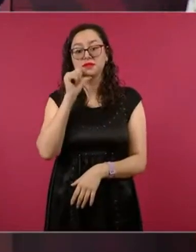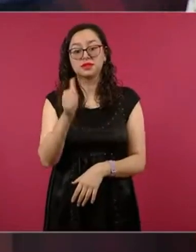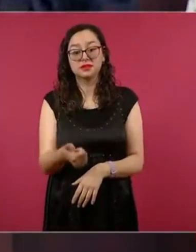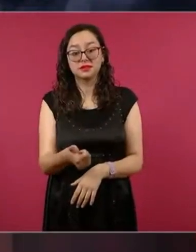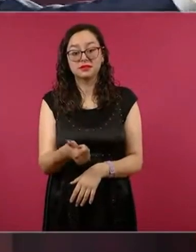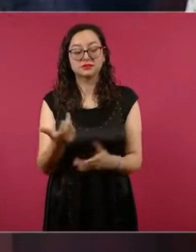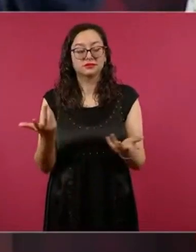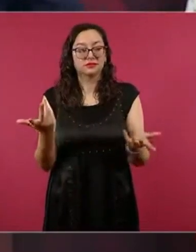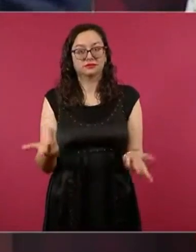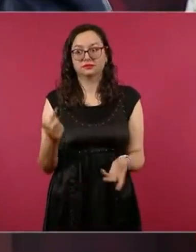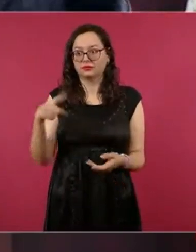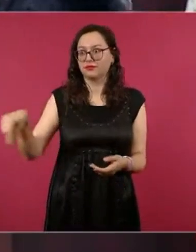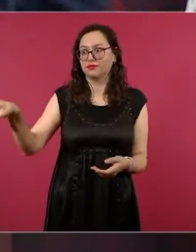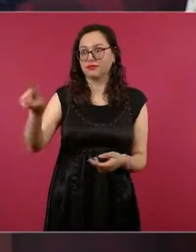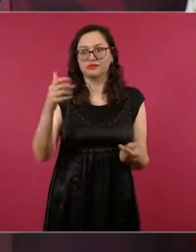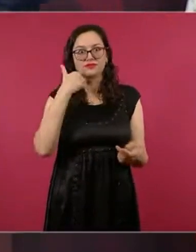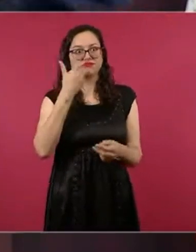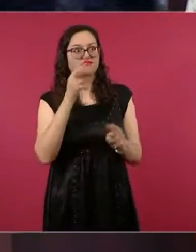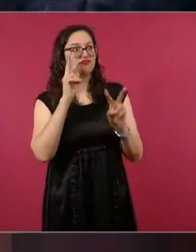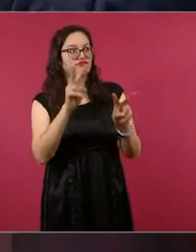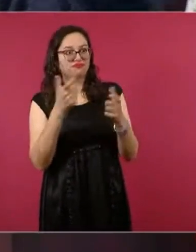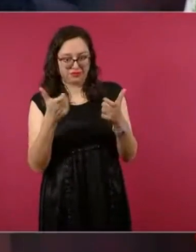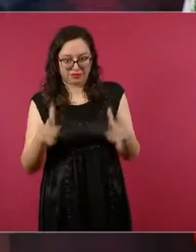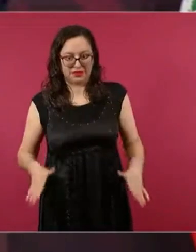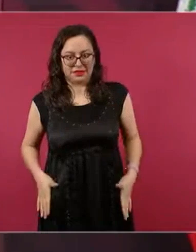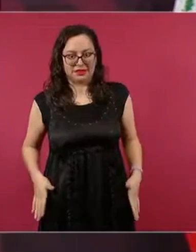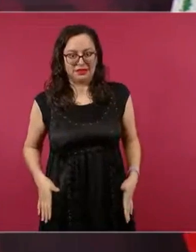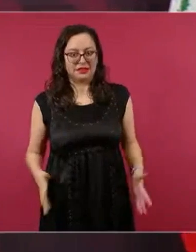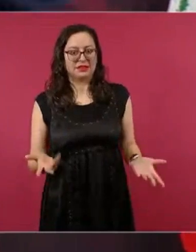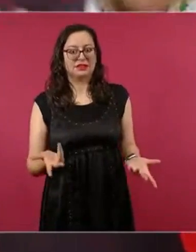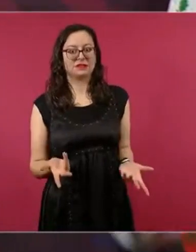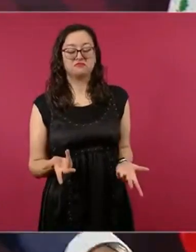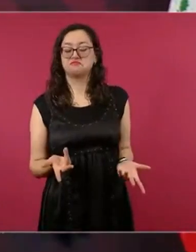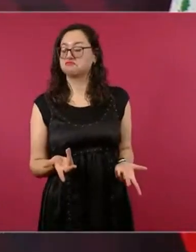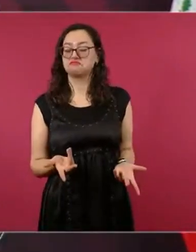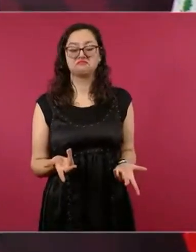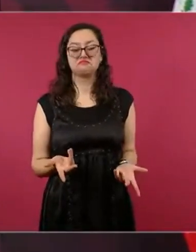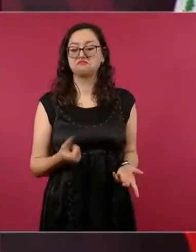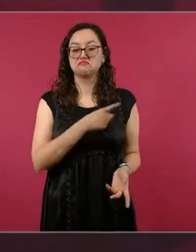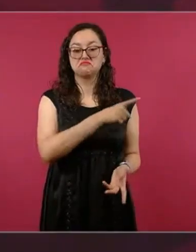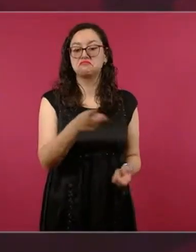Los conductores de noticias más afamados, los que ganan más dinero,